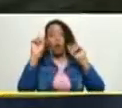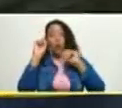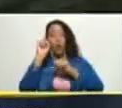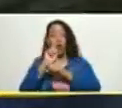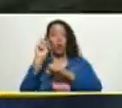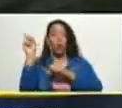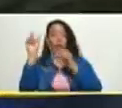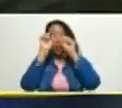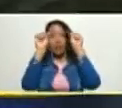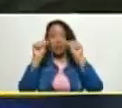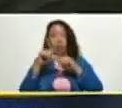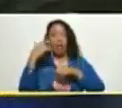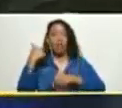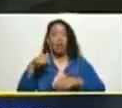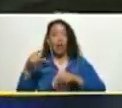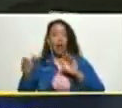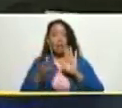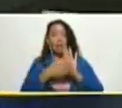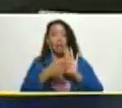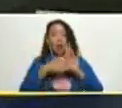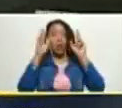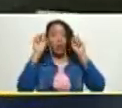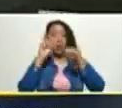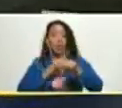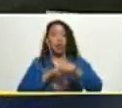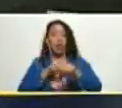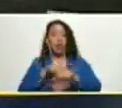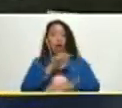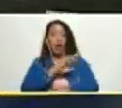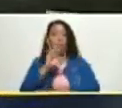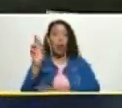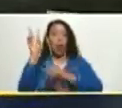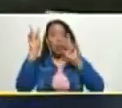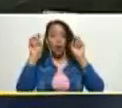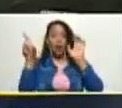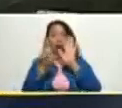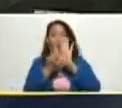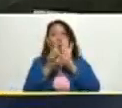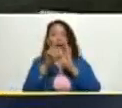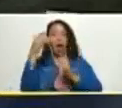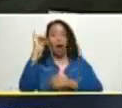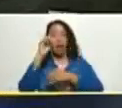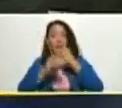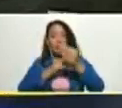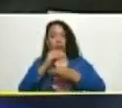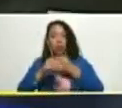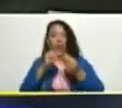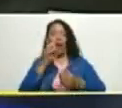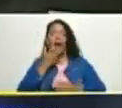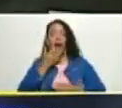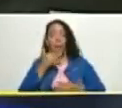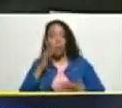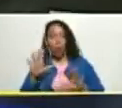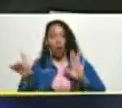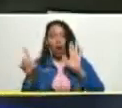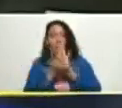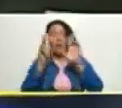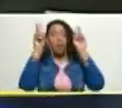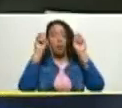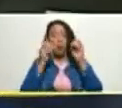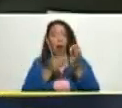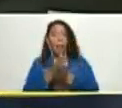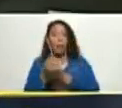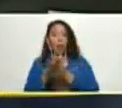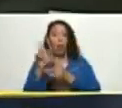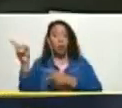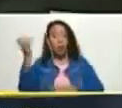tiene que adaptarse a los nuevos tiempos de la república y a las nuevas leyes que se han creado por ejemplo la ley de nuevos emprendimientos es